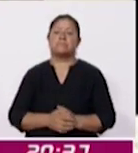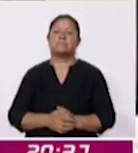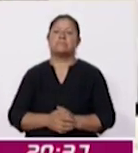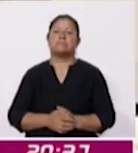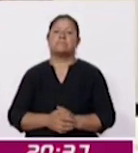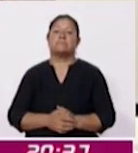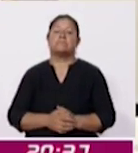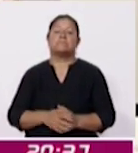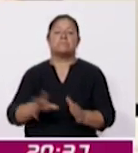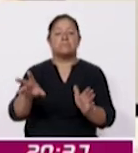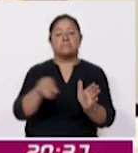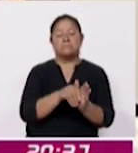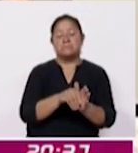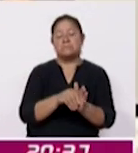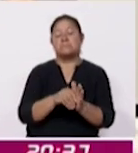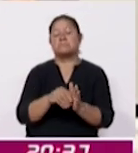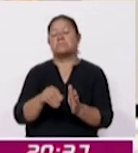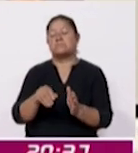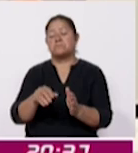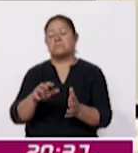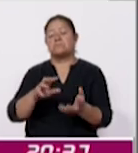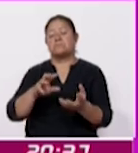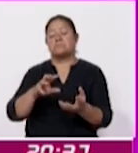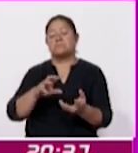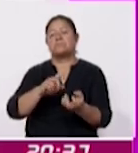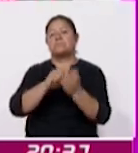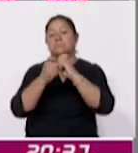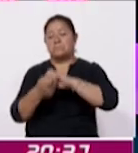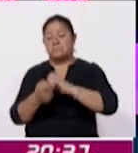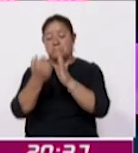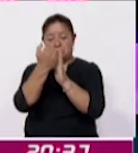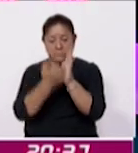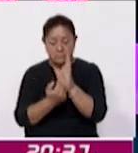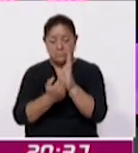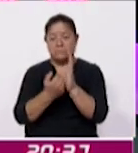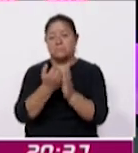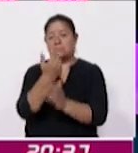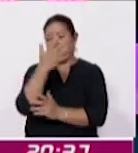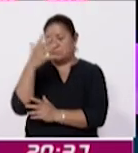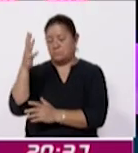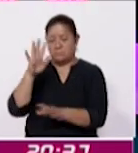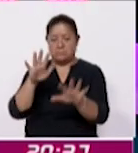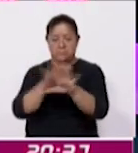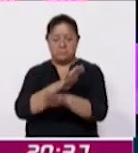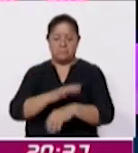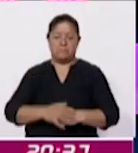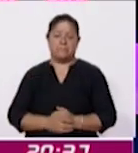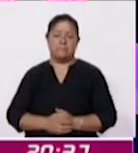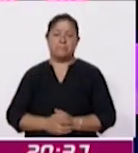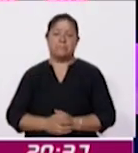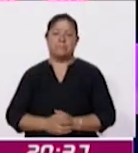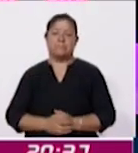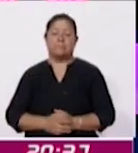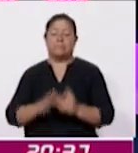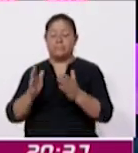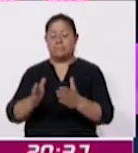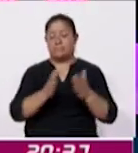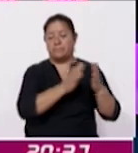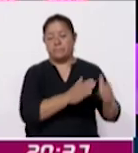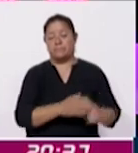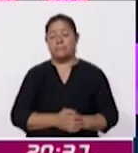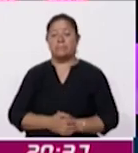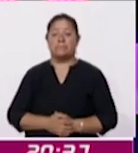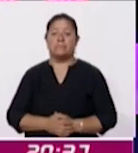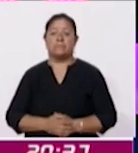adaptación del cambio climático y en otros temas en otros temas proyecta el